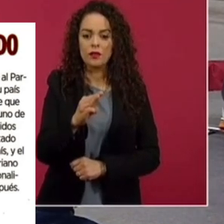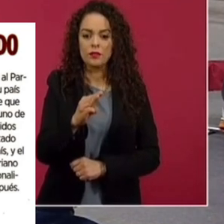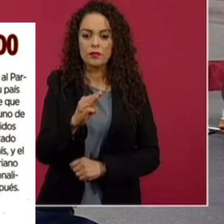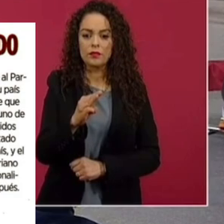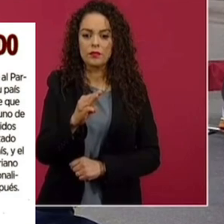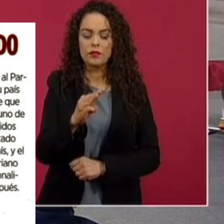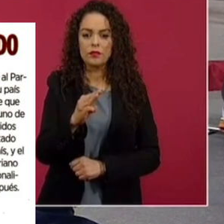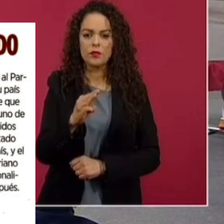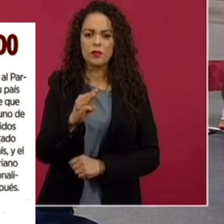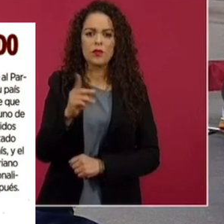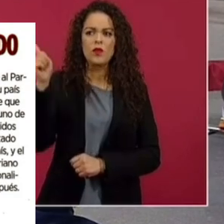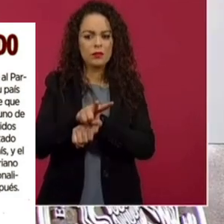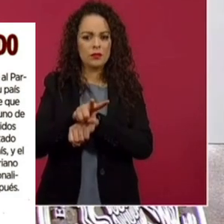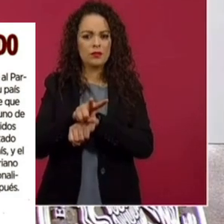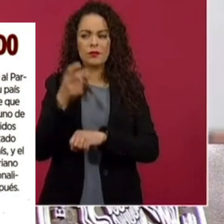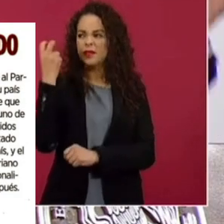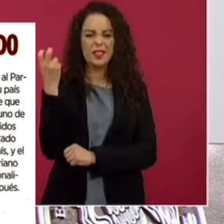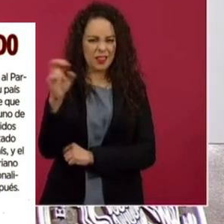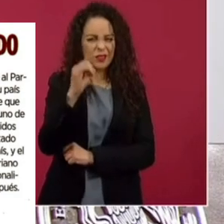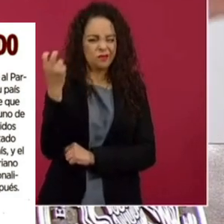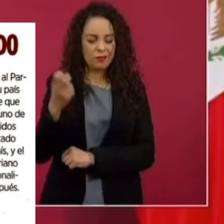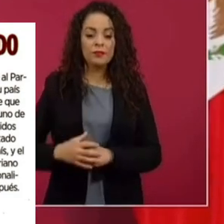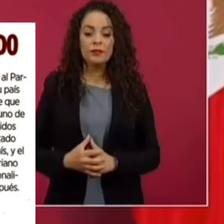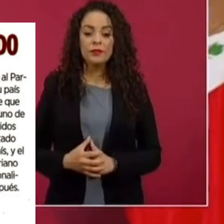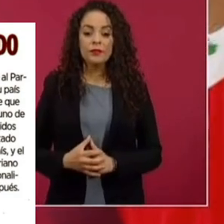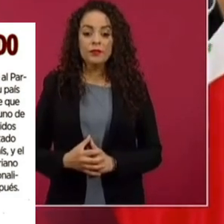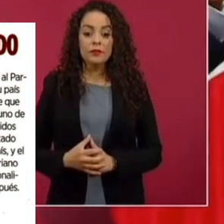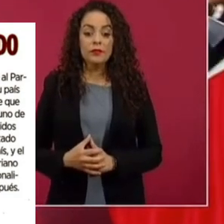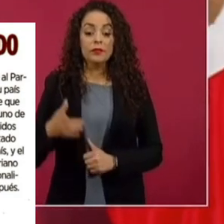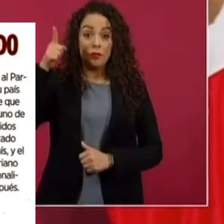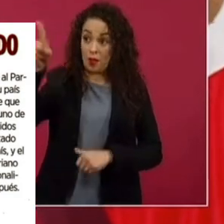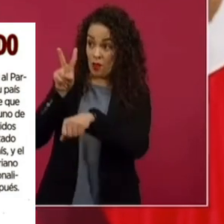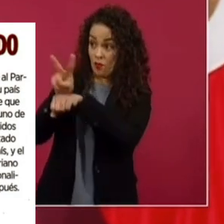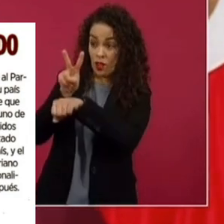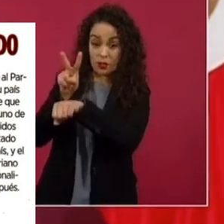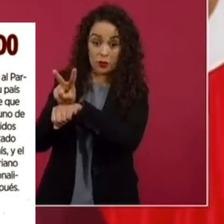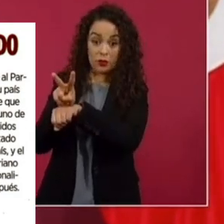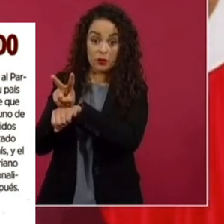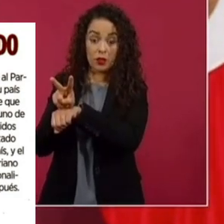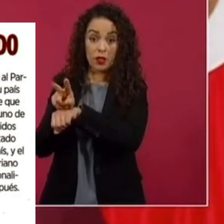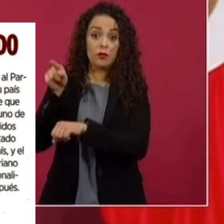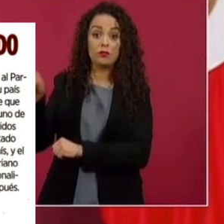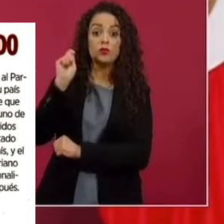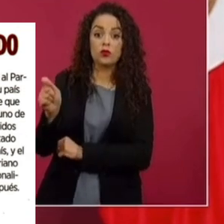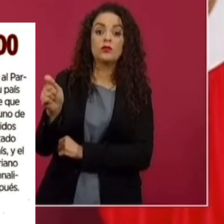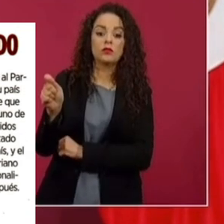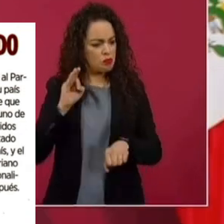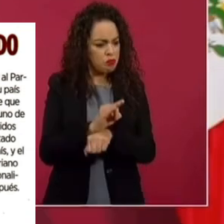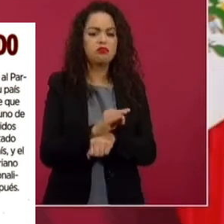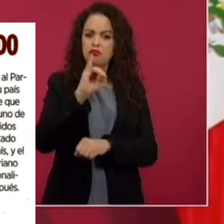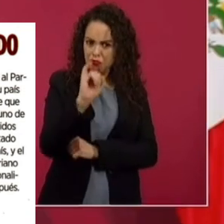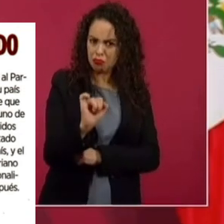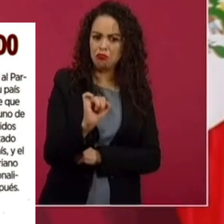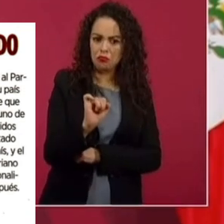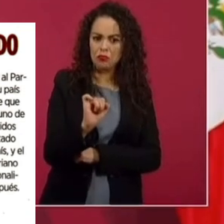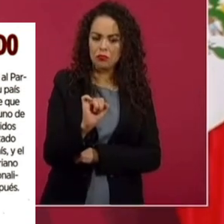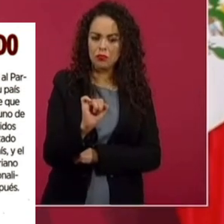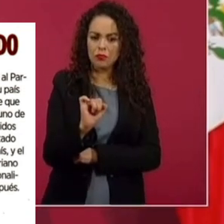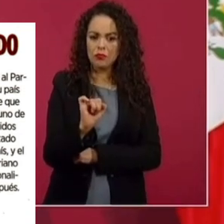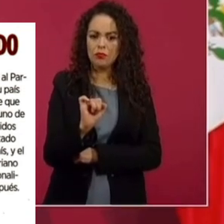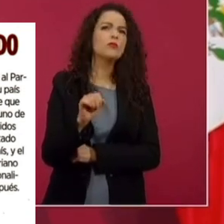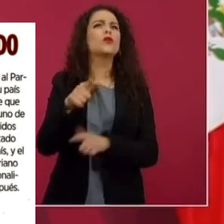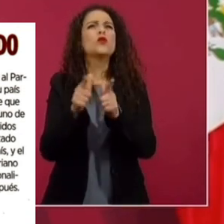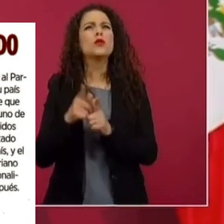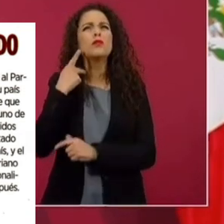de Venezuela, que opositor en Venezuela, se va a España, lo cobija, no sé si